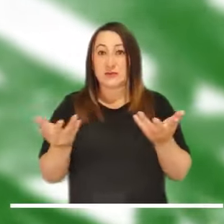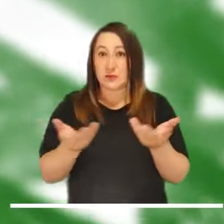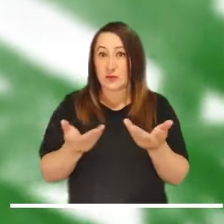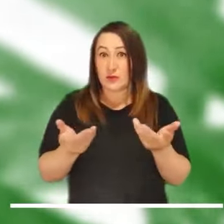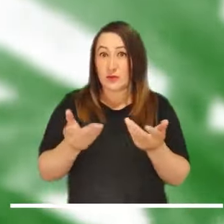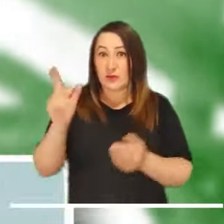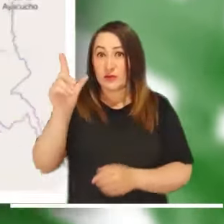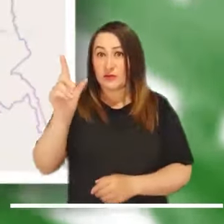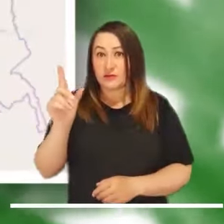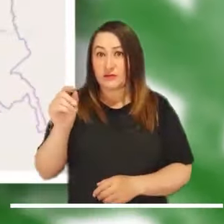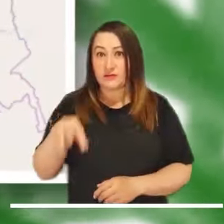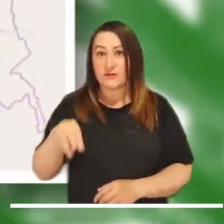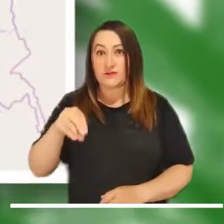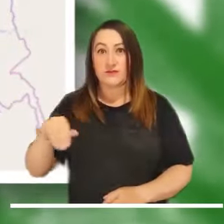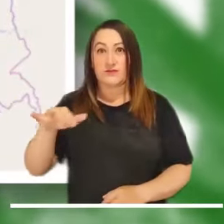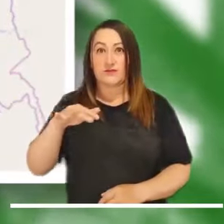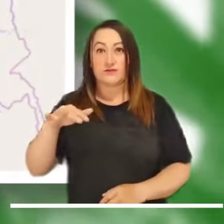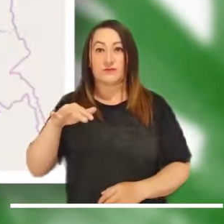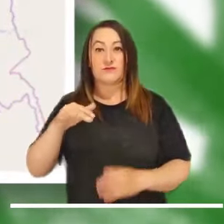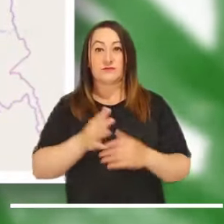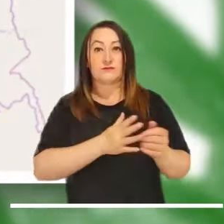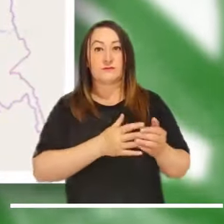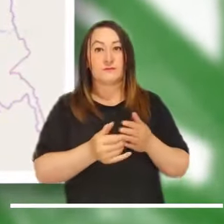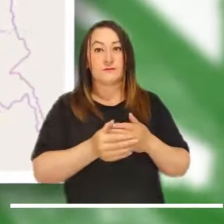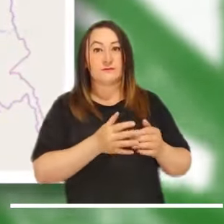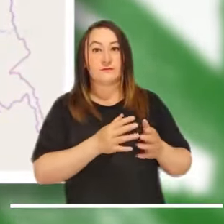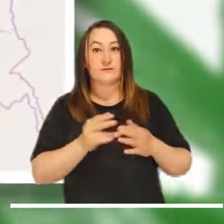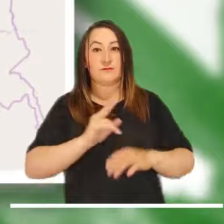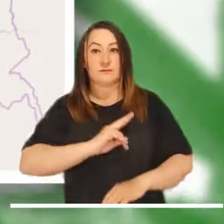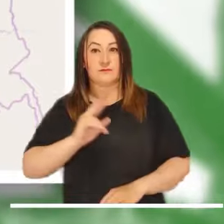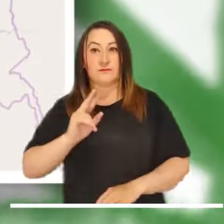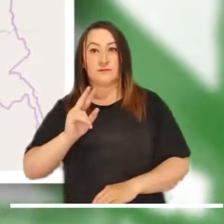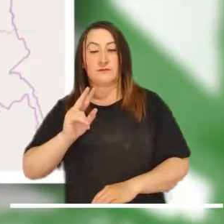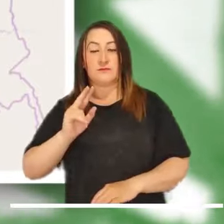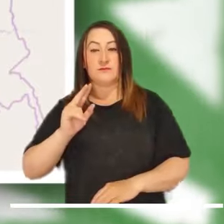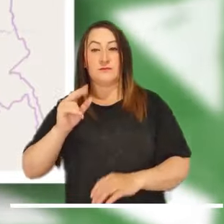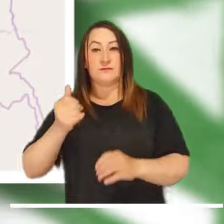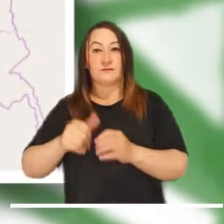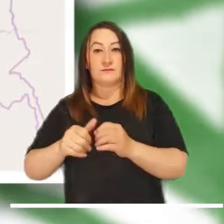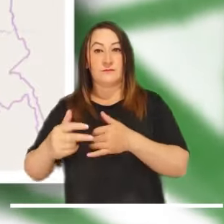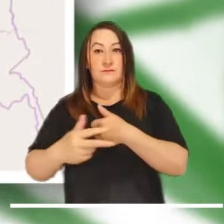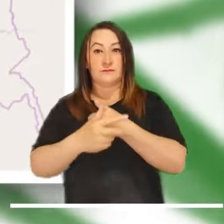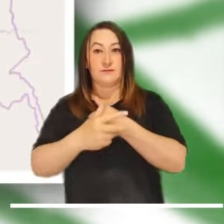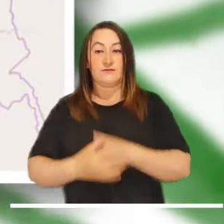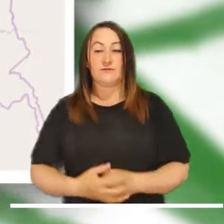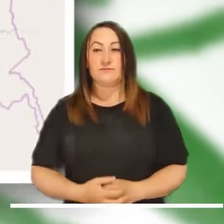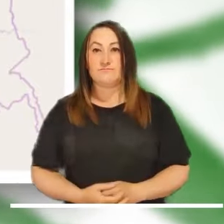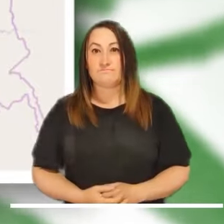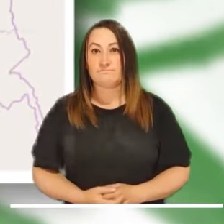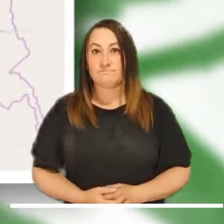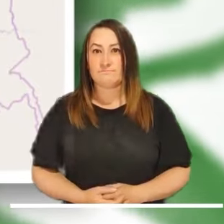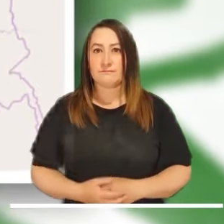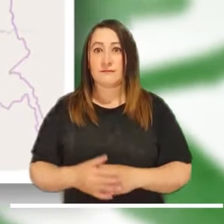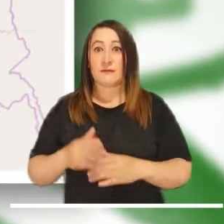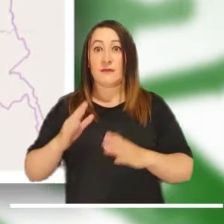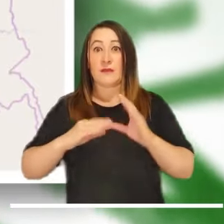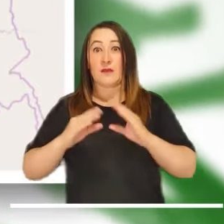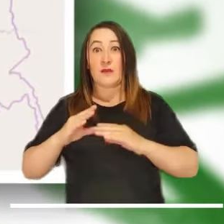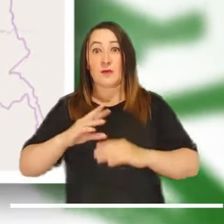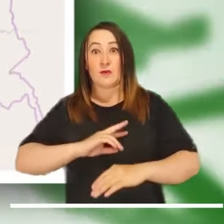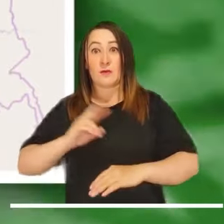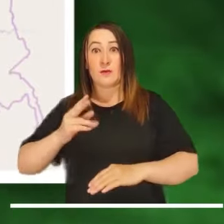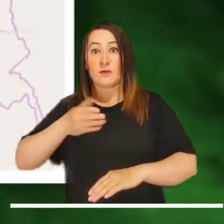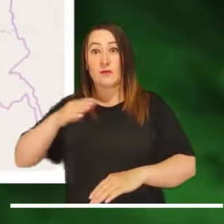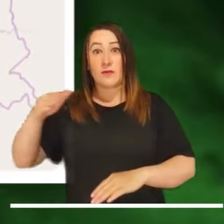Alerta roja por elevada probabilidad de incendios en Cesar, Magdalena, el archipiélago, Valle del Cauca, Los Andes y